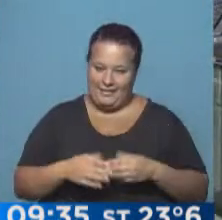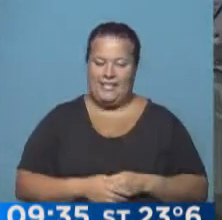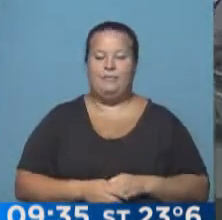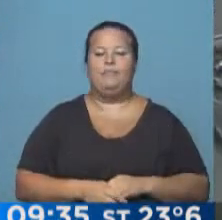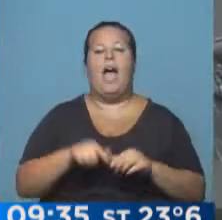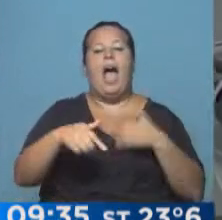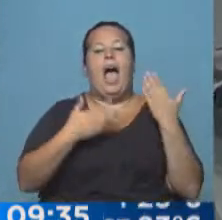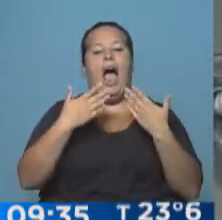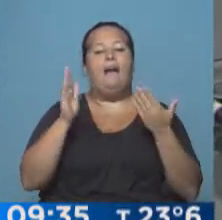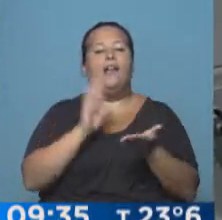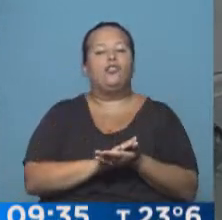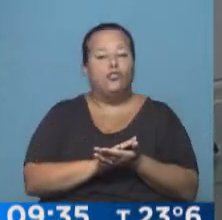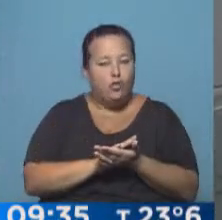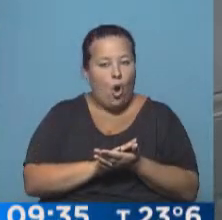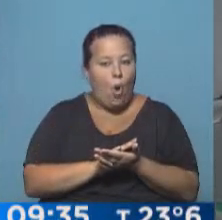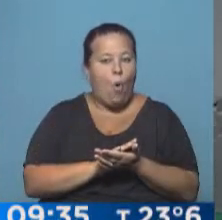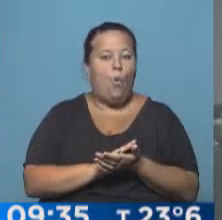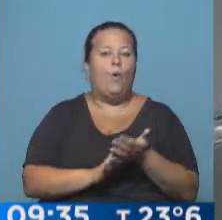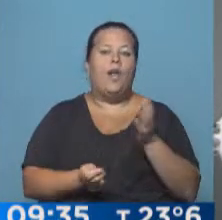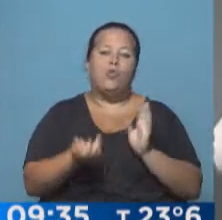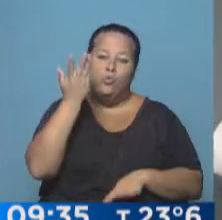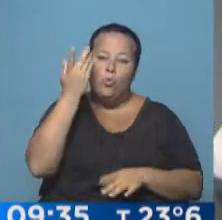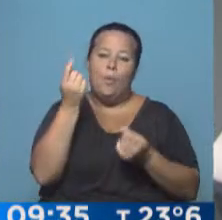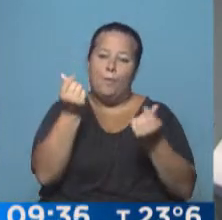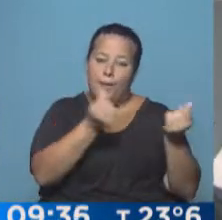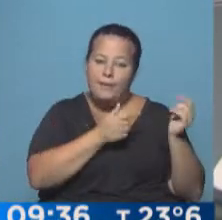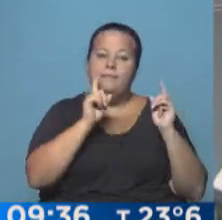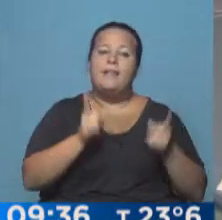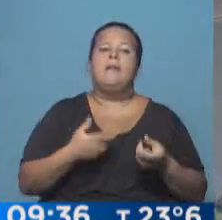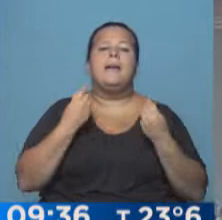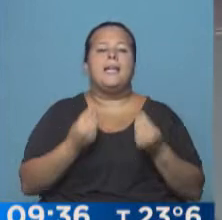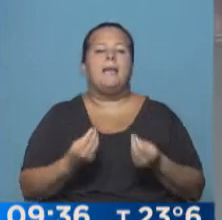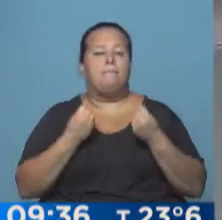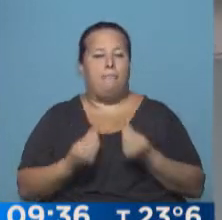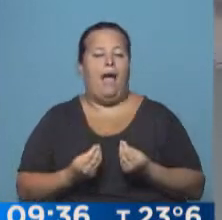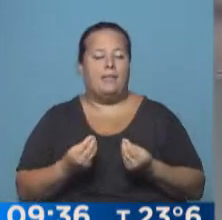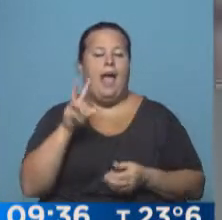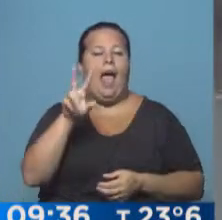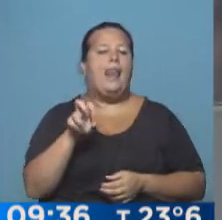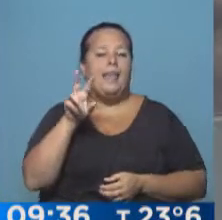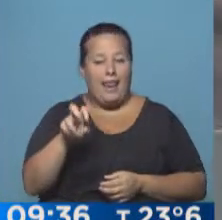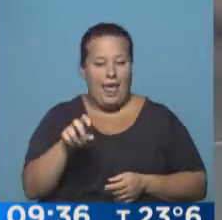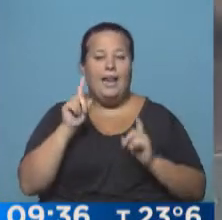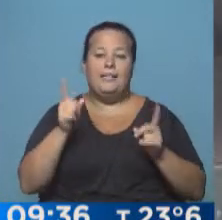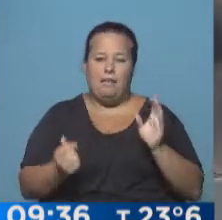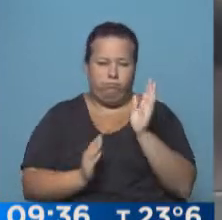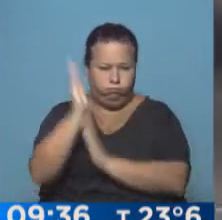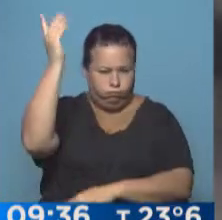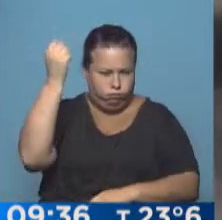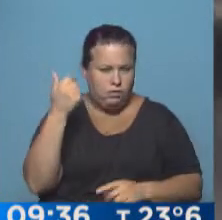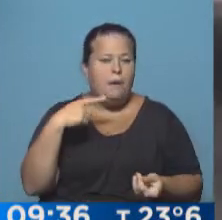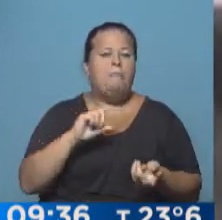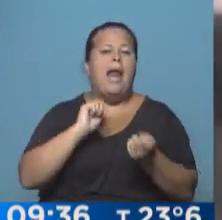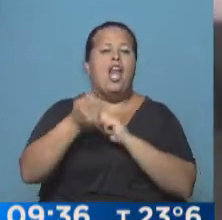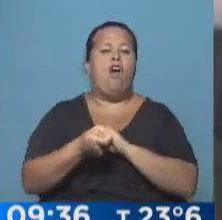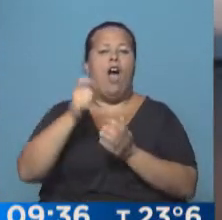Hablemos ahora de la suba de algunos precios y en particular qué pasa con los alquileres. También se dispararon. Para renovar